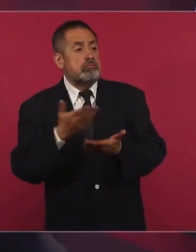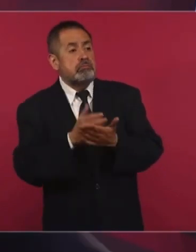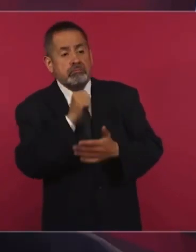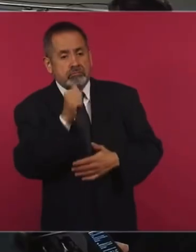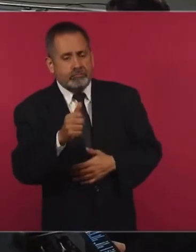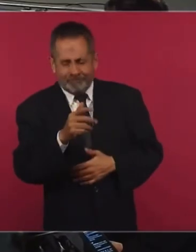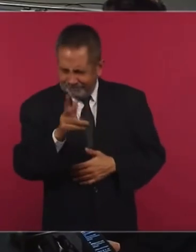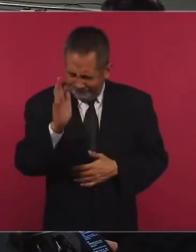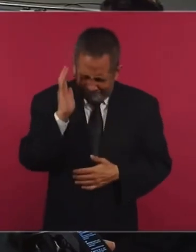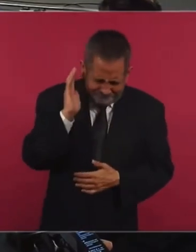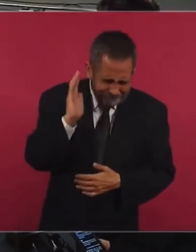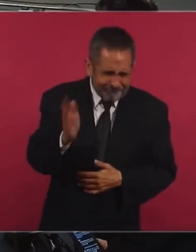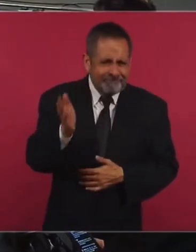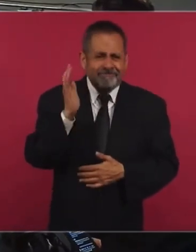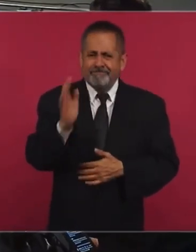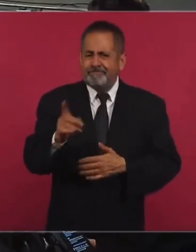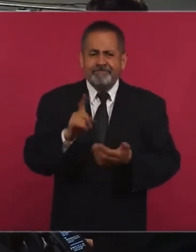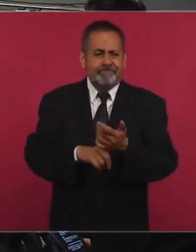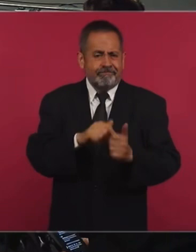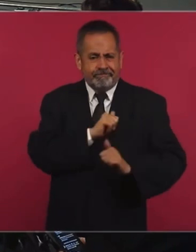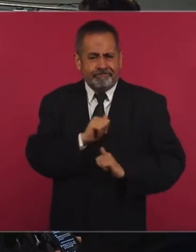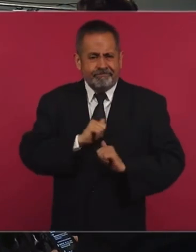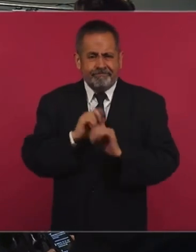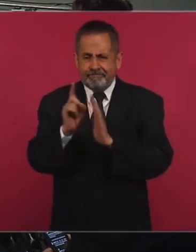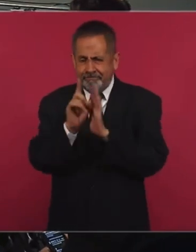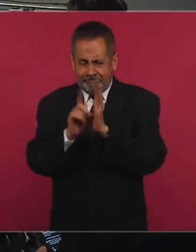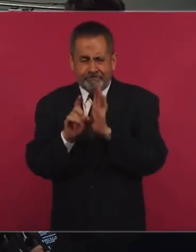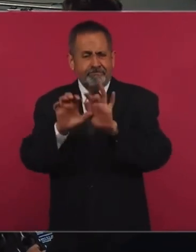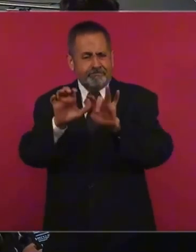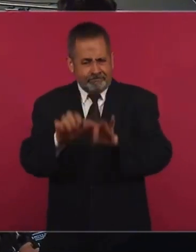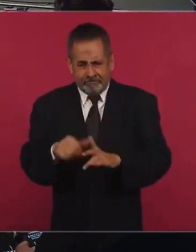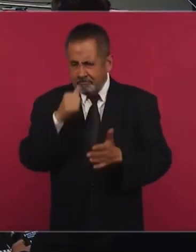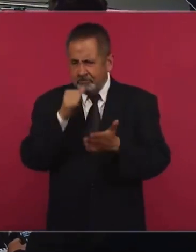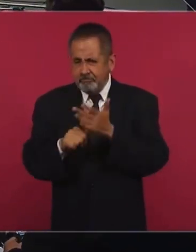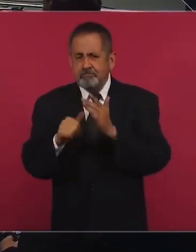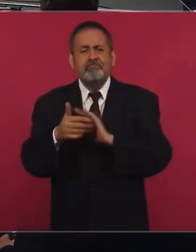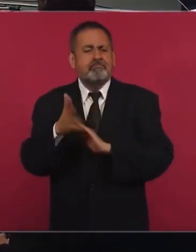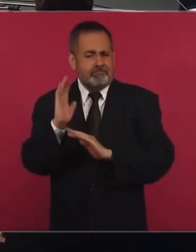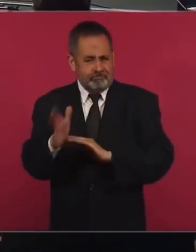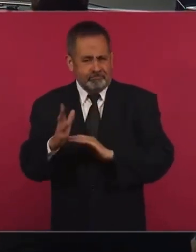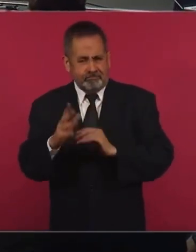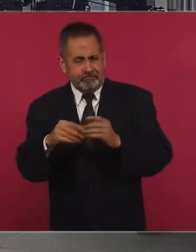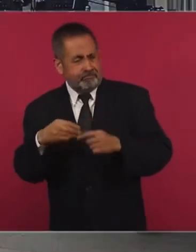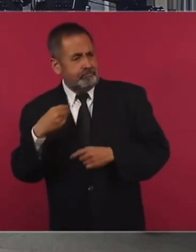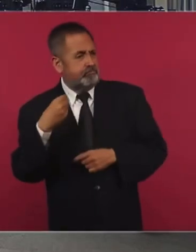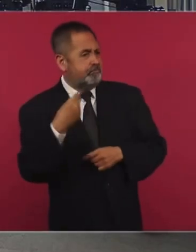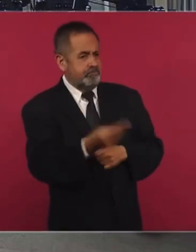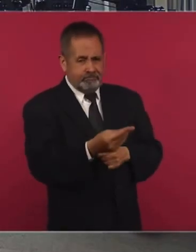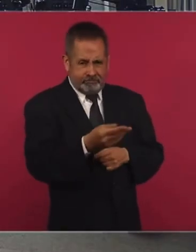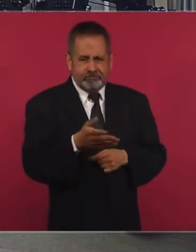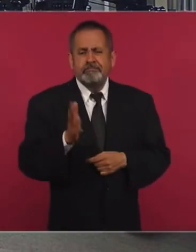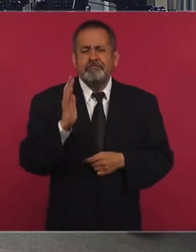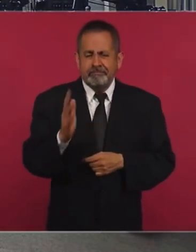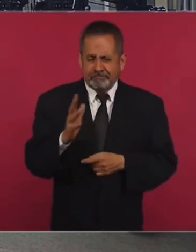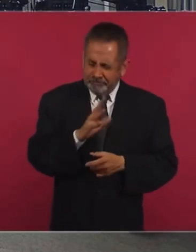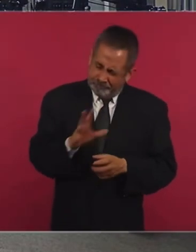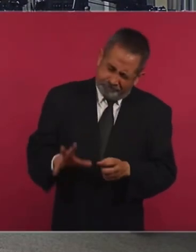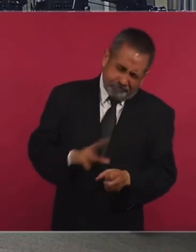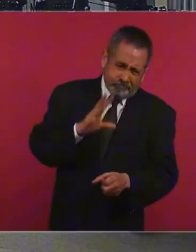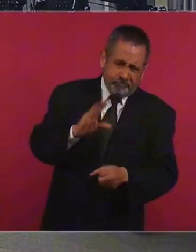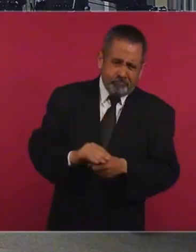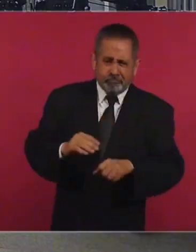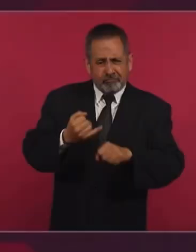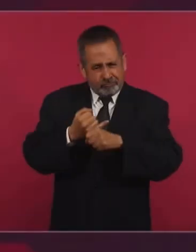cuando por escrito se entregó toda la